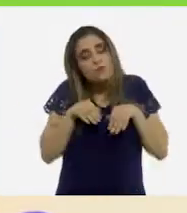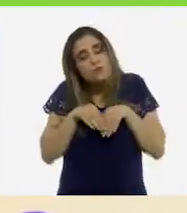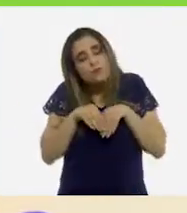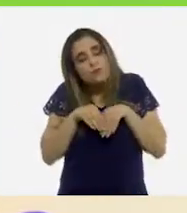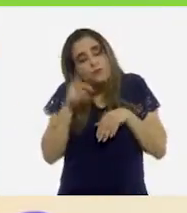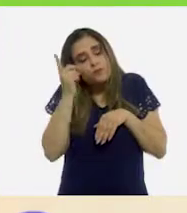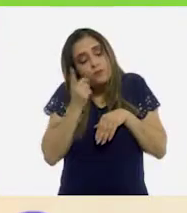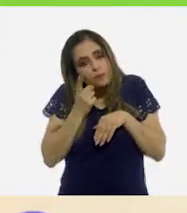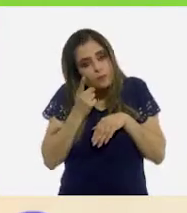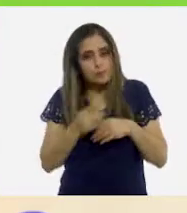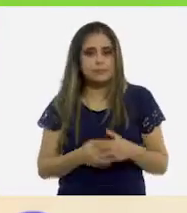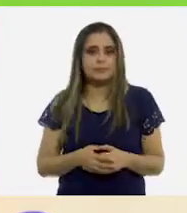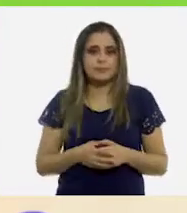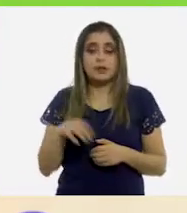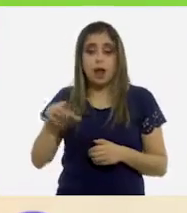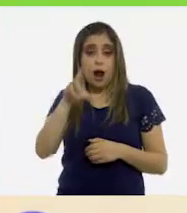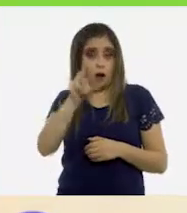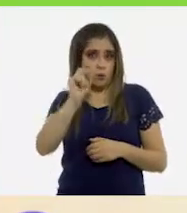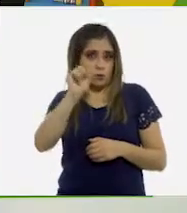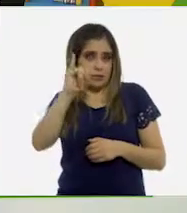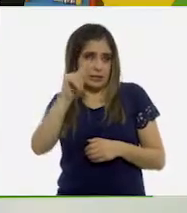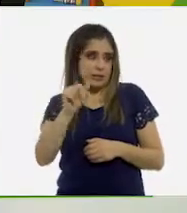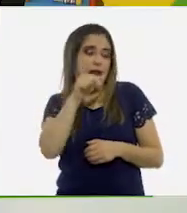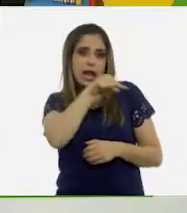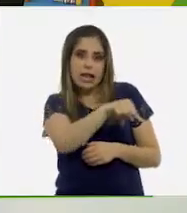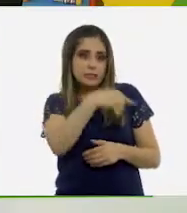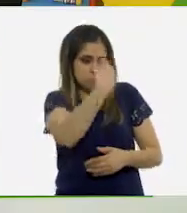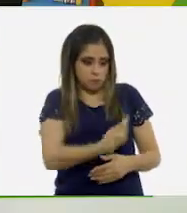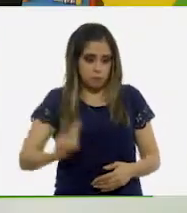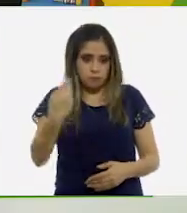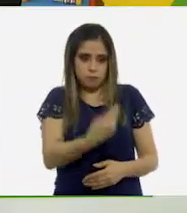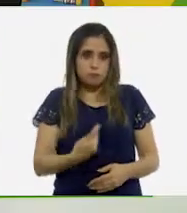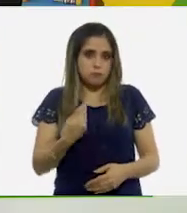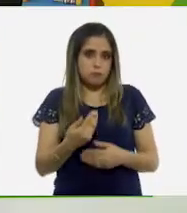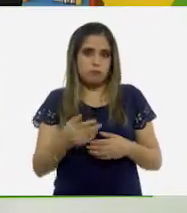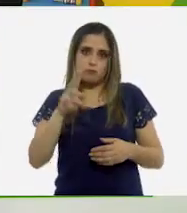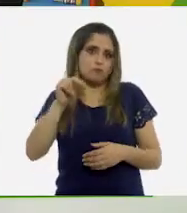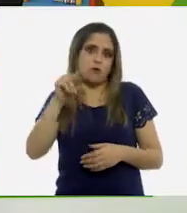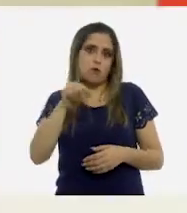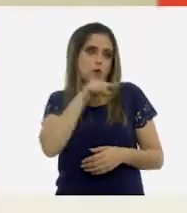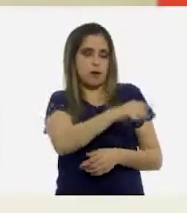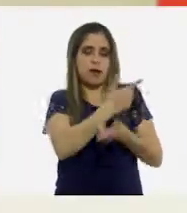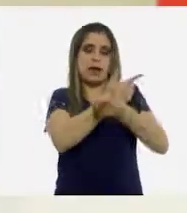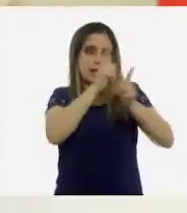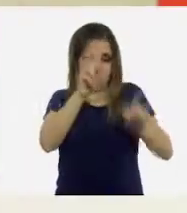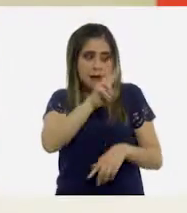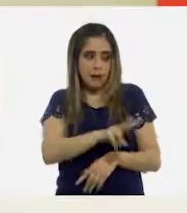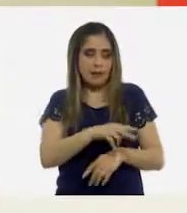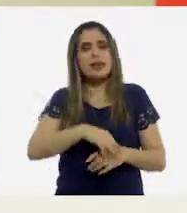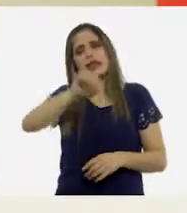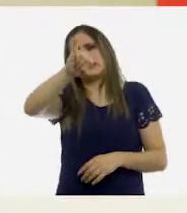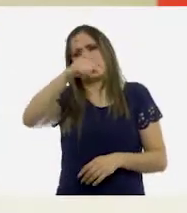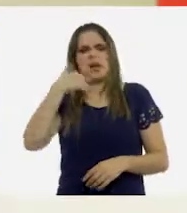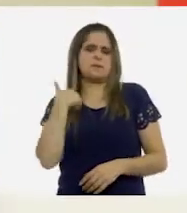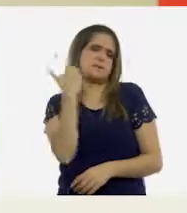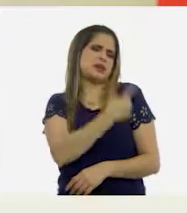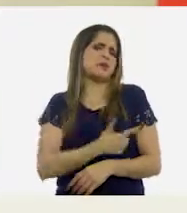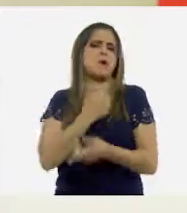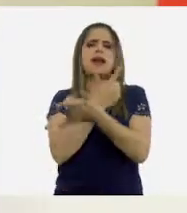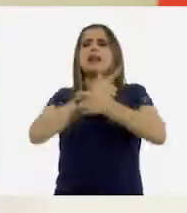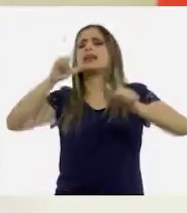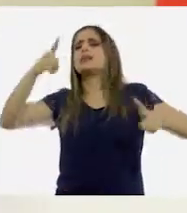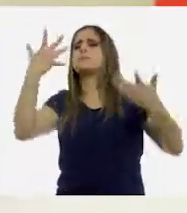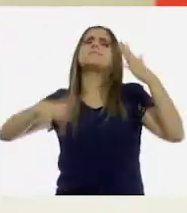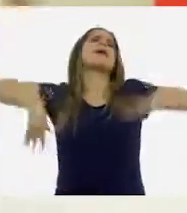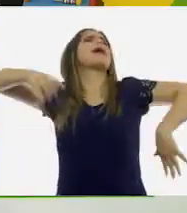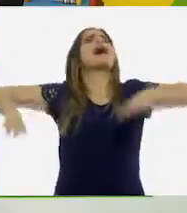Y ya Rosita nos contó que a ella ya no la cobijaban igual. Así es. A mí siempre me ha gustado sentir mis